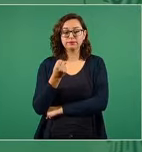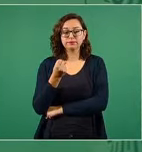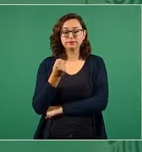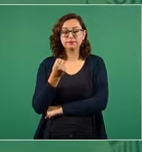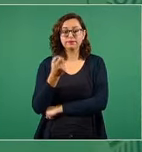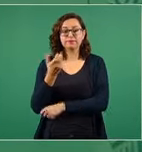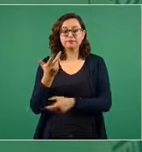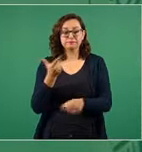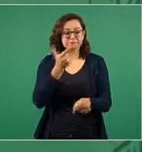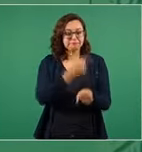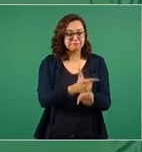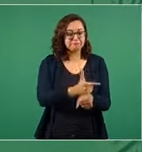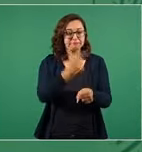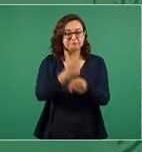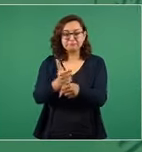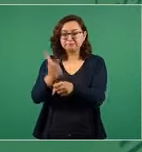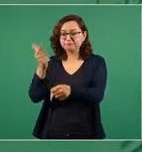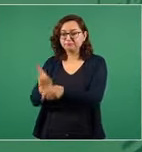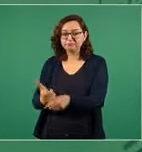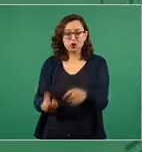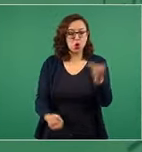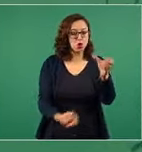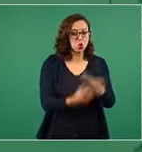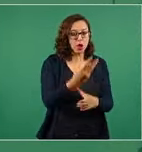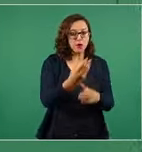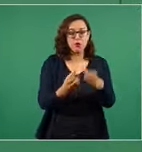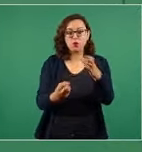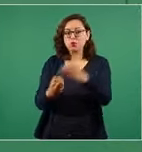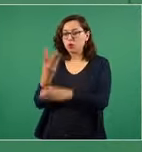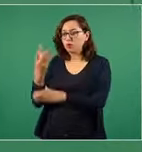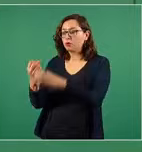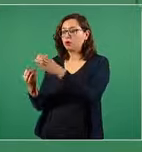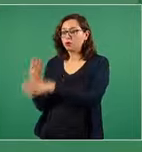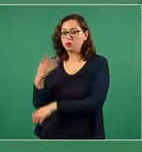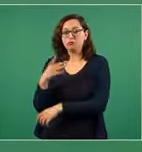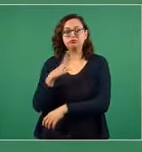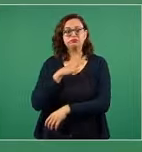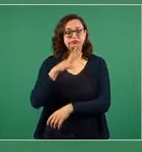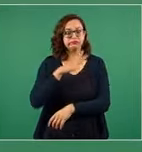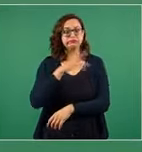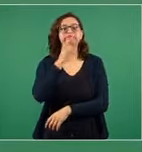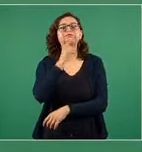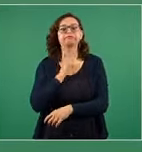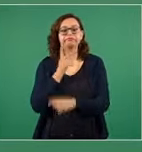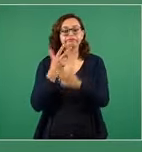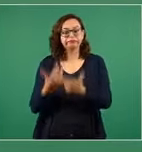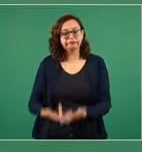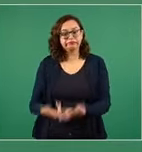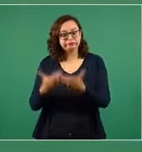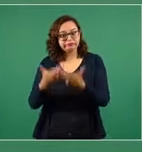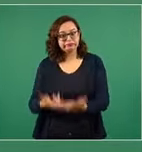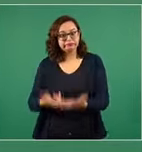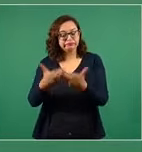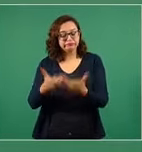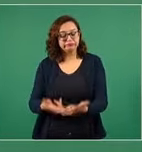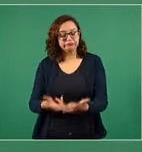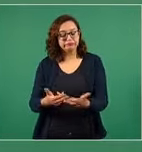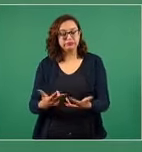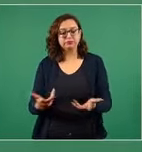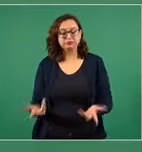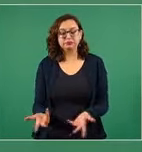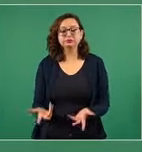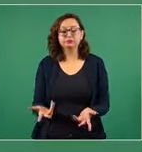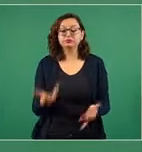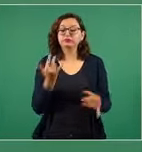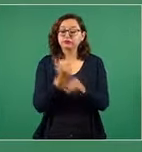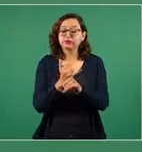descubriendo campos nuevos con mucho potencial petrolero y hay un dato